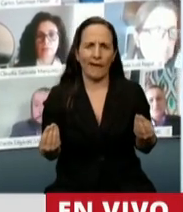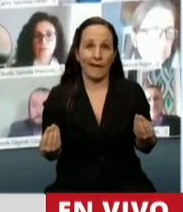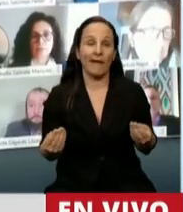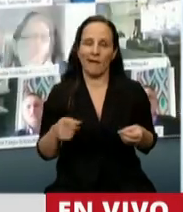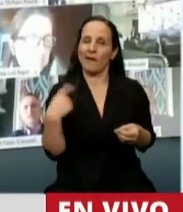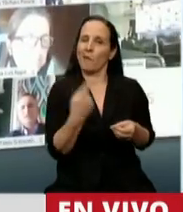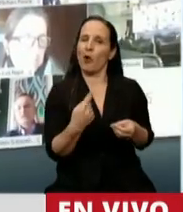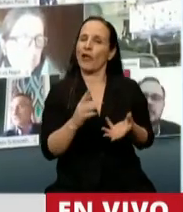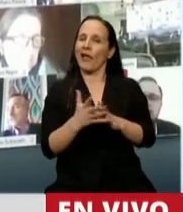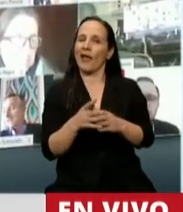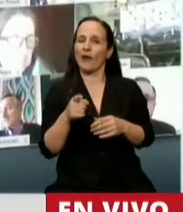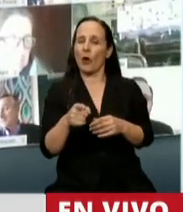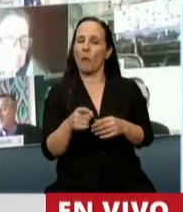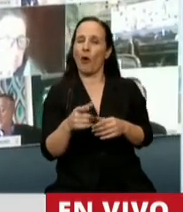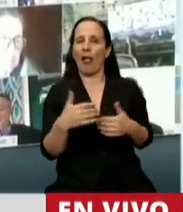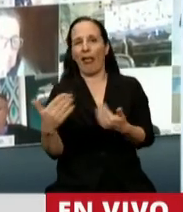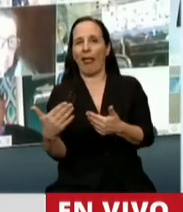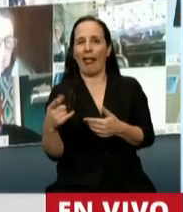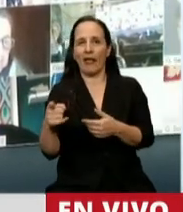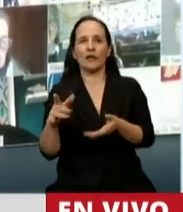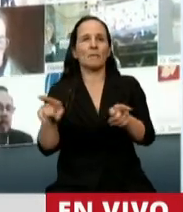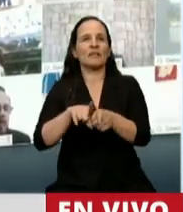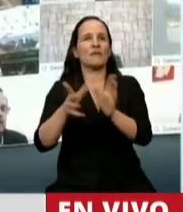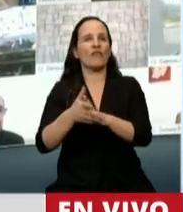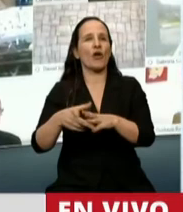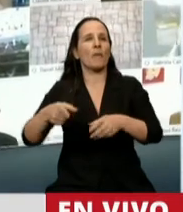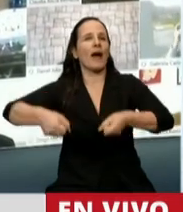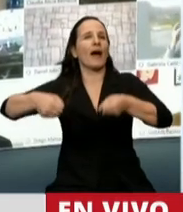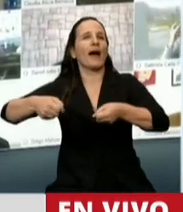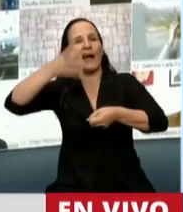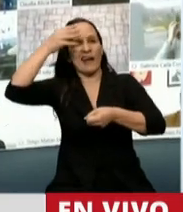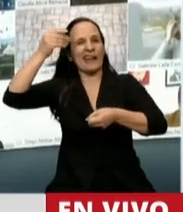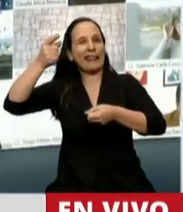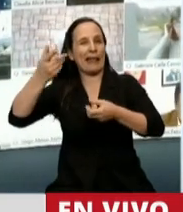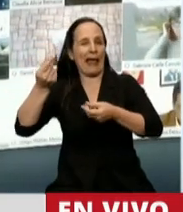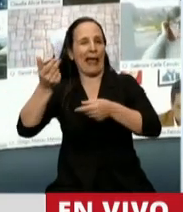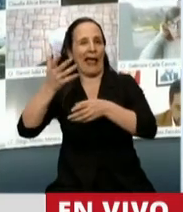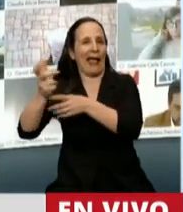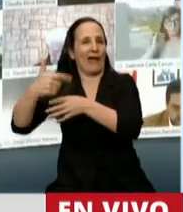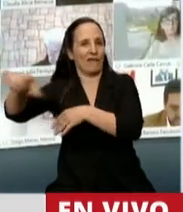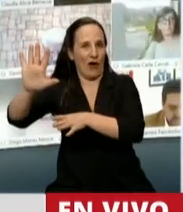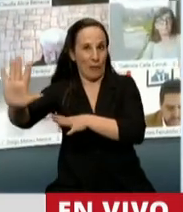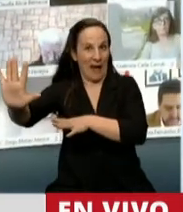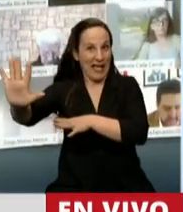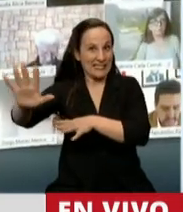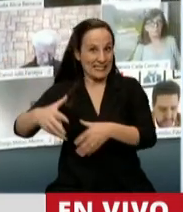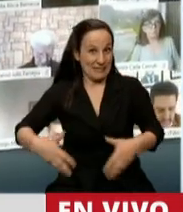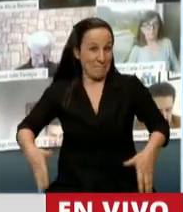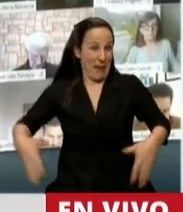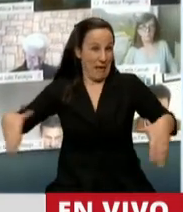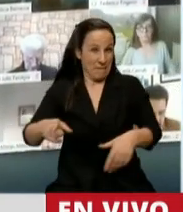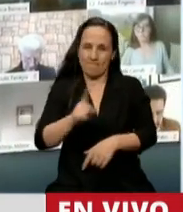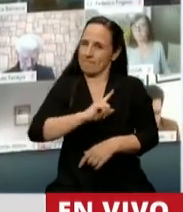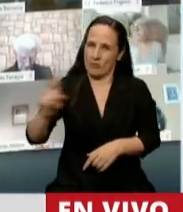y pavimentar el triunfo de las valijas de Cristina. Y no lo vamos a hacer. No vamos a ir a las Malvinas,